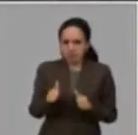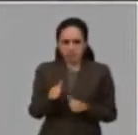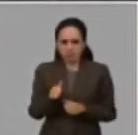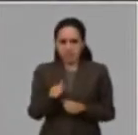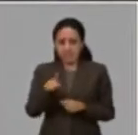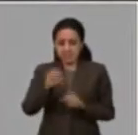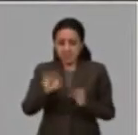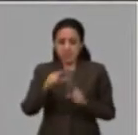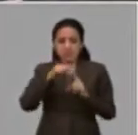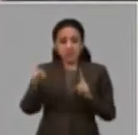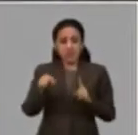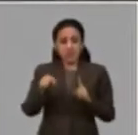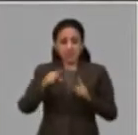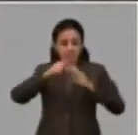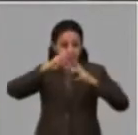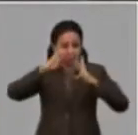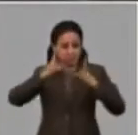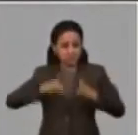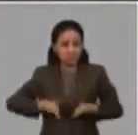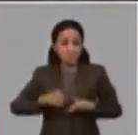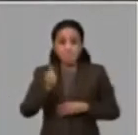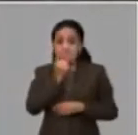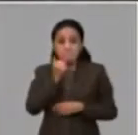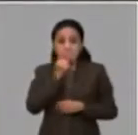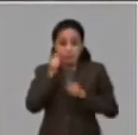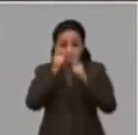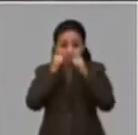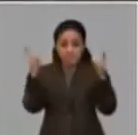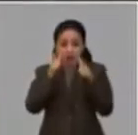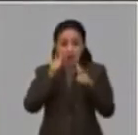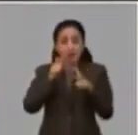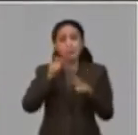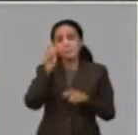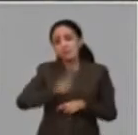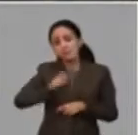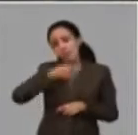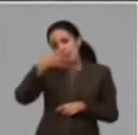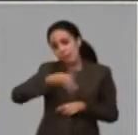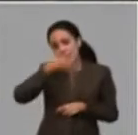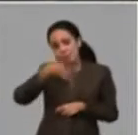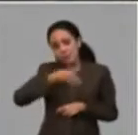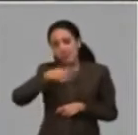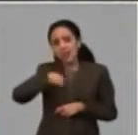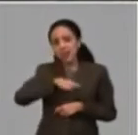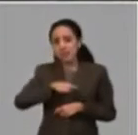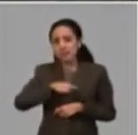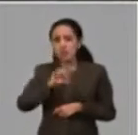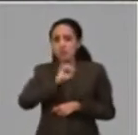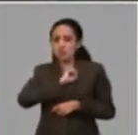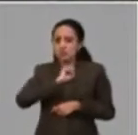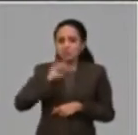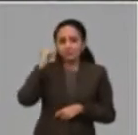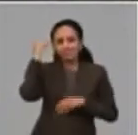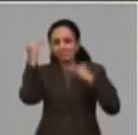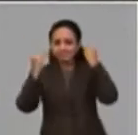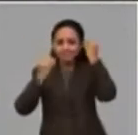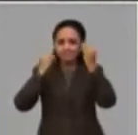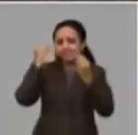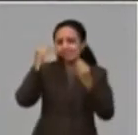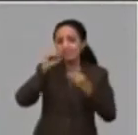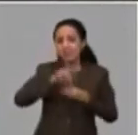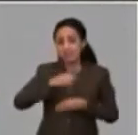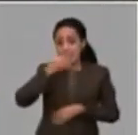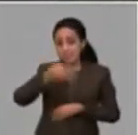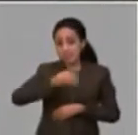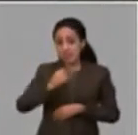que en las redes sociales tenía una mayor prevalencia y una mayor insistencia de las personas. Y aquí significar